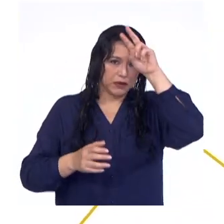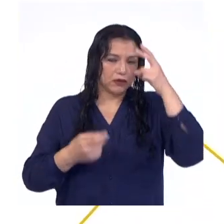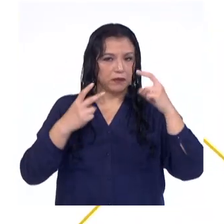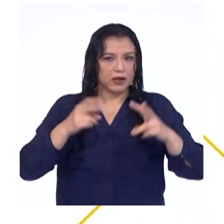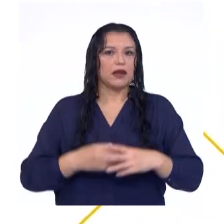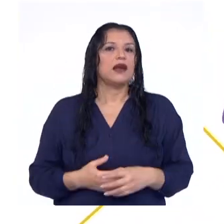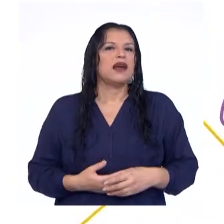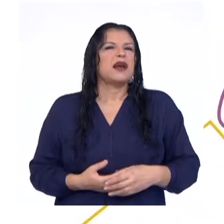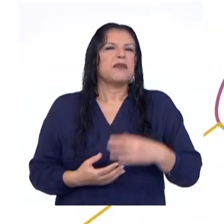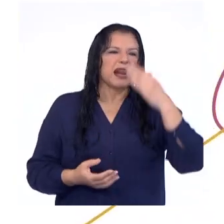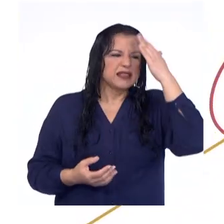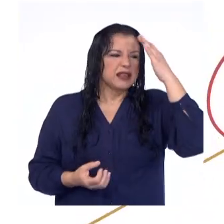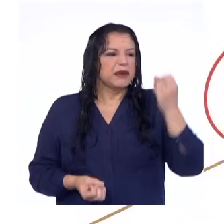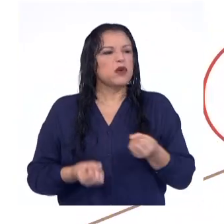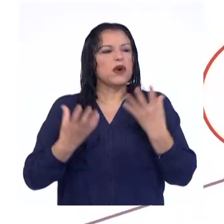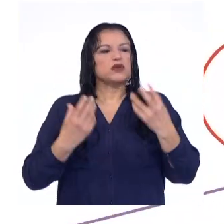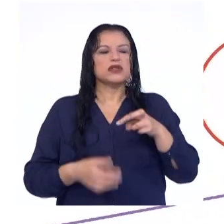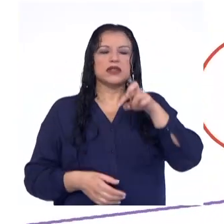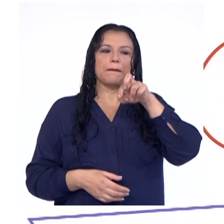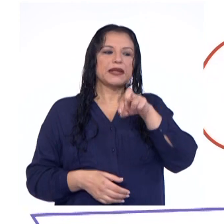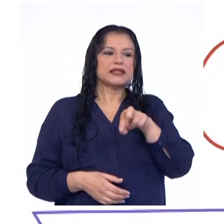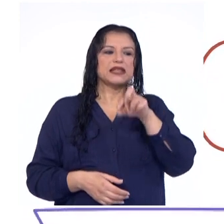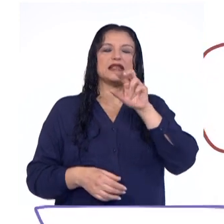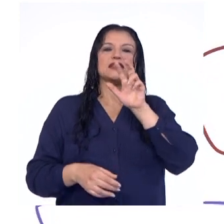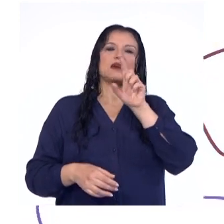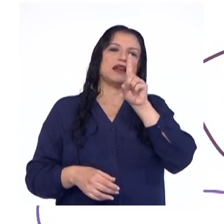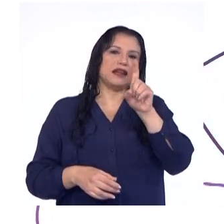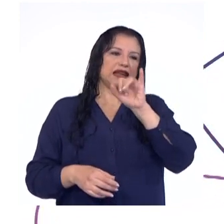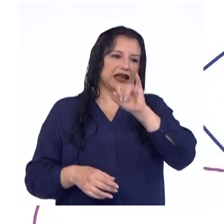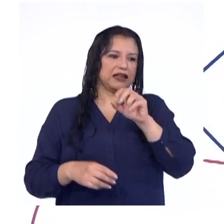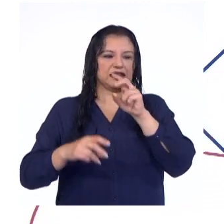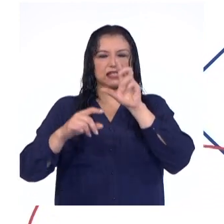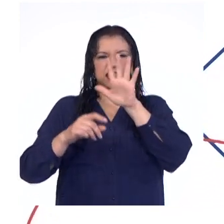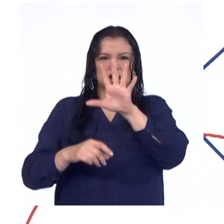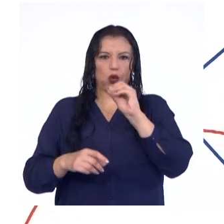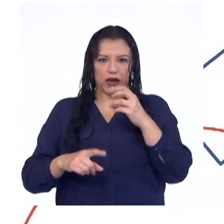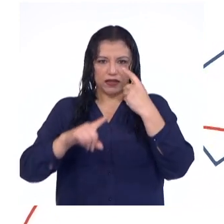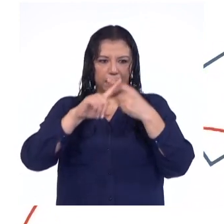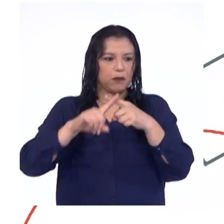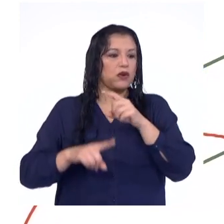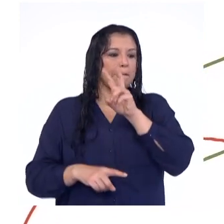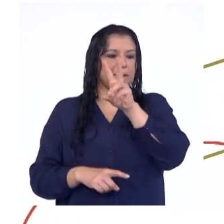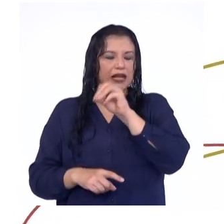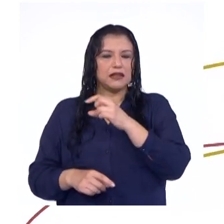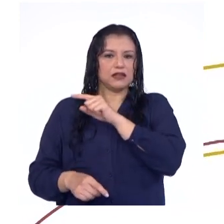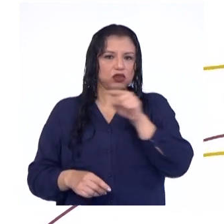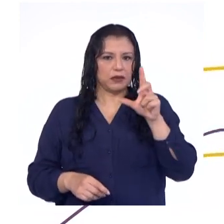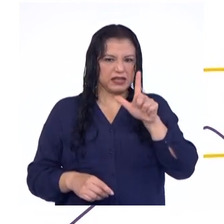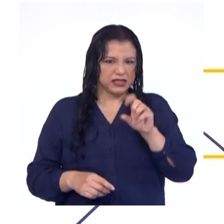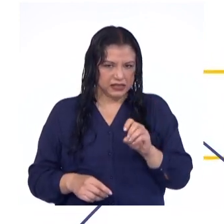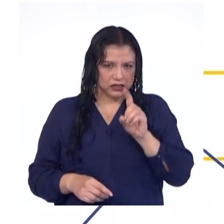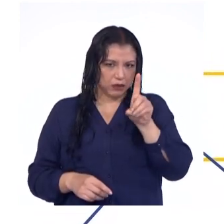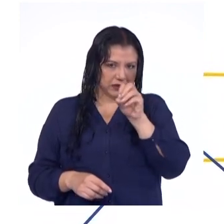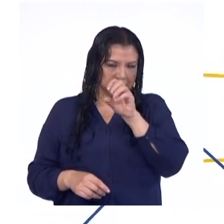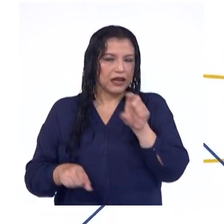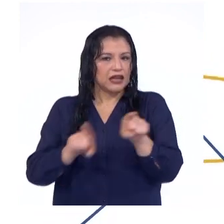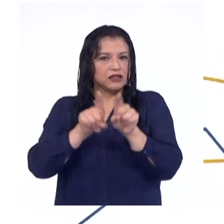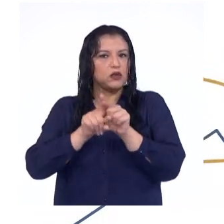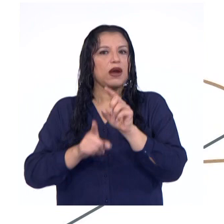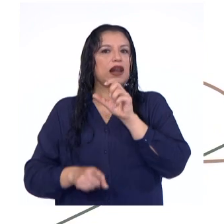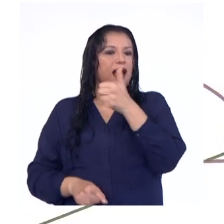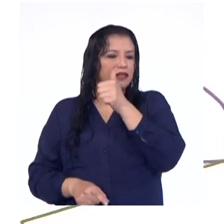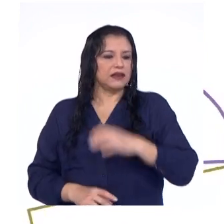calcular el percentil 50, multiplicamos 50 por 20 sobre 100, dando como resultado 10. Es decir, el